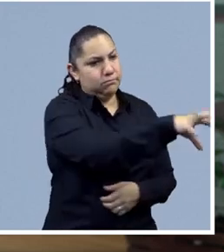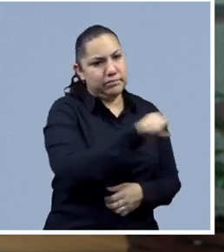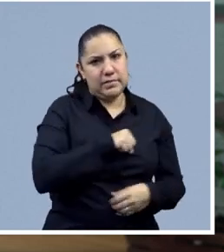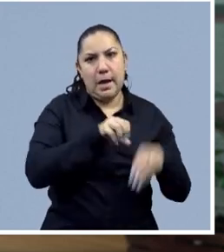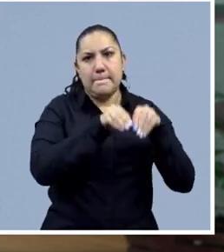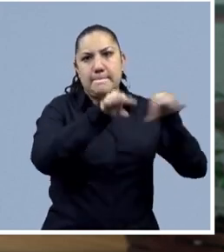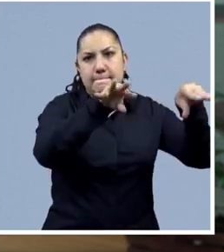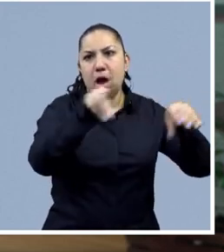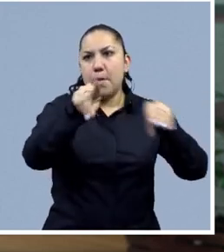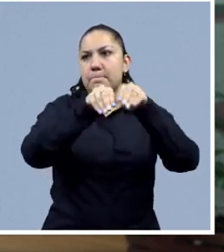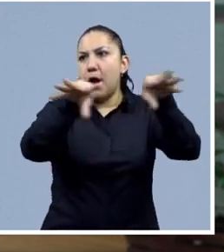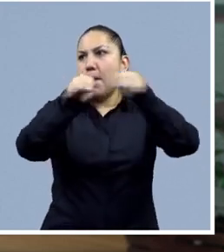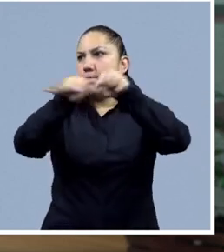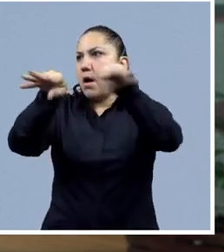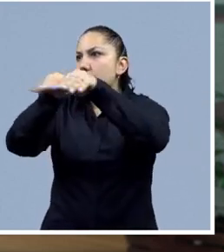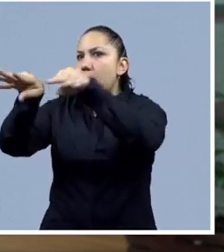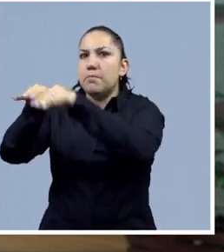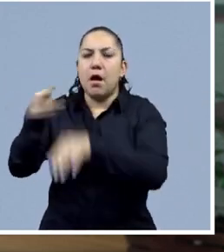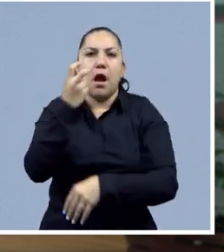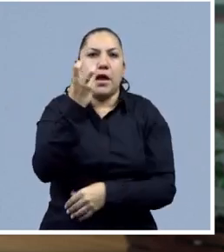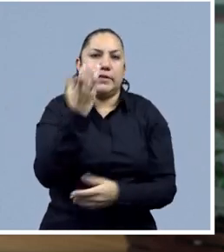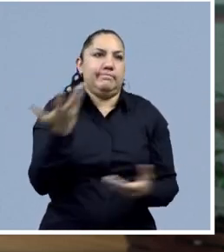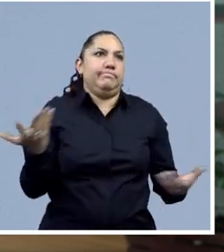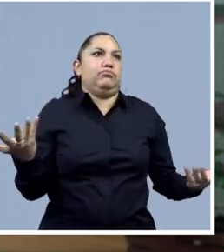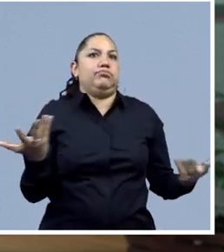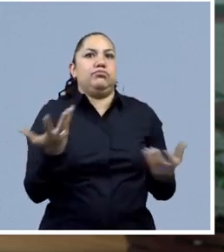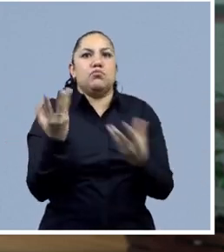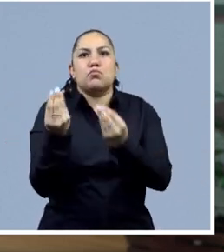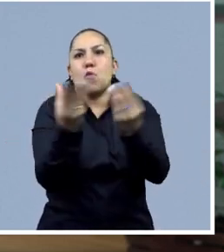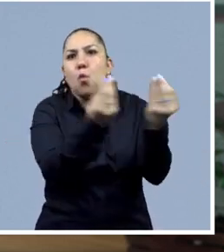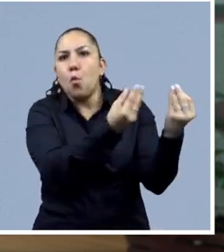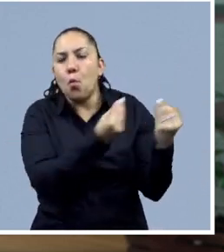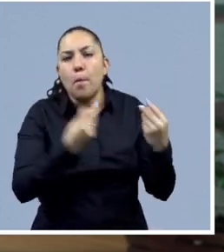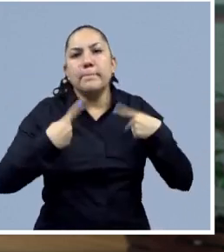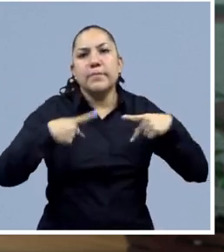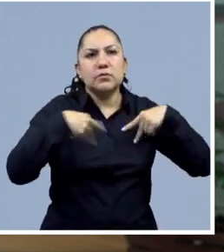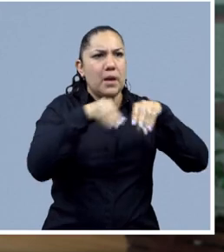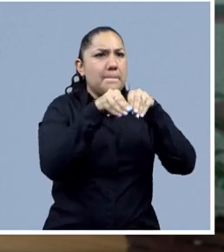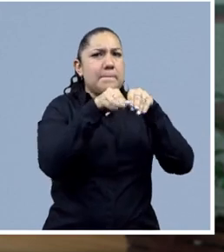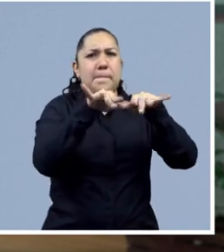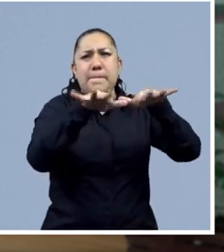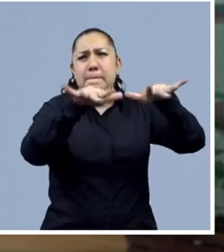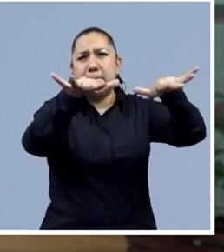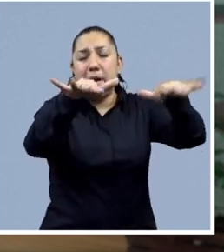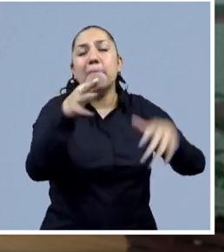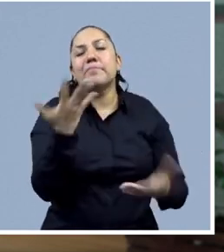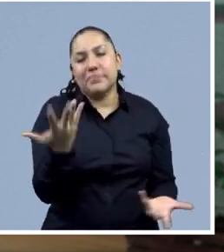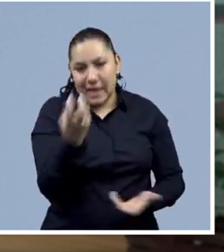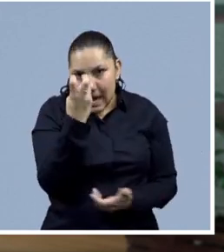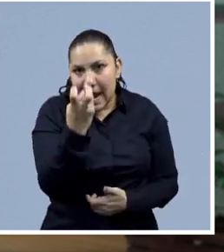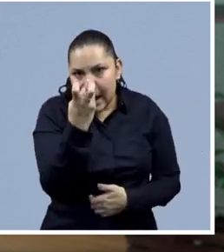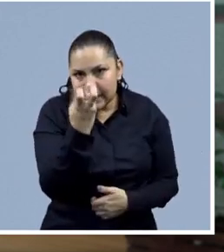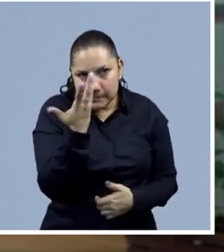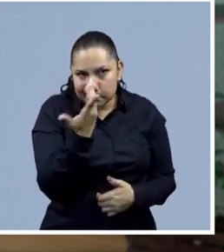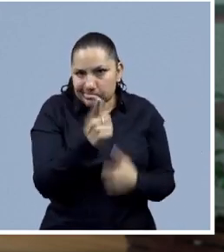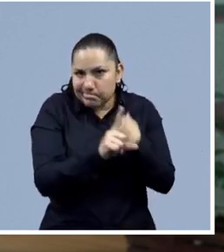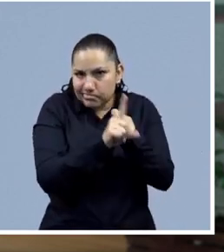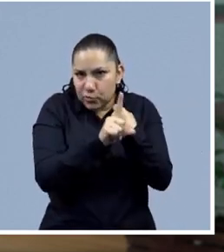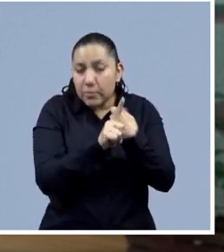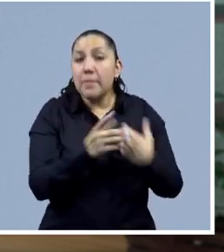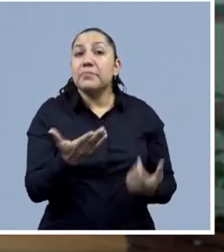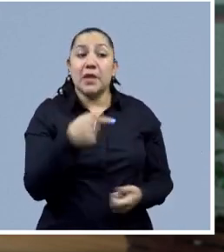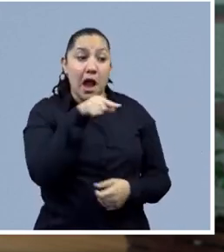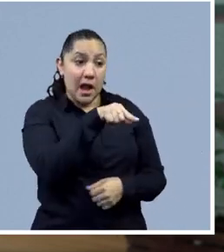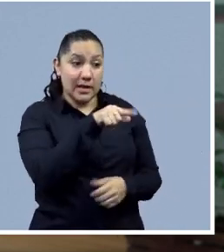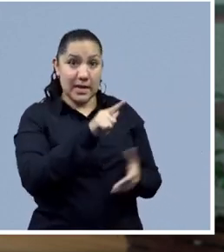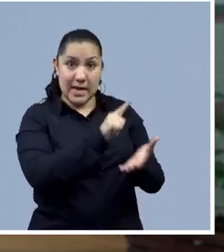esta divulgación del video de Milagros en específico. ¿Y qué es, digamos, lo que produce eso? Cuando tenemos